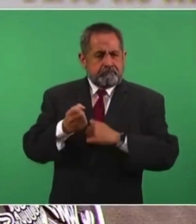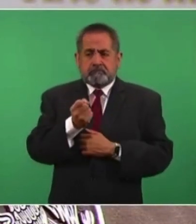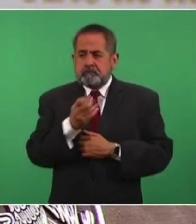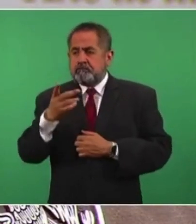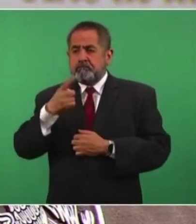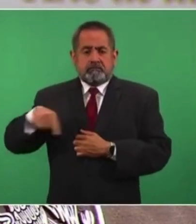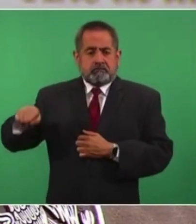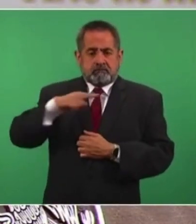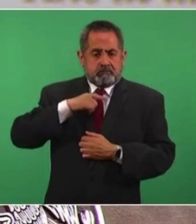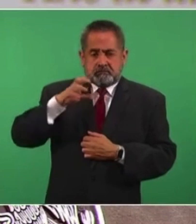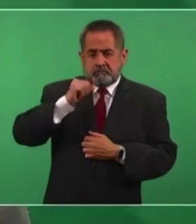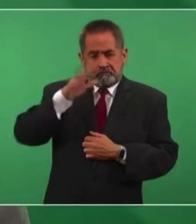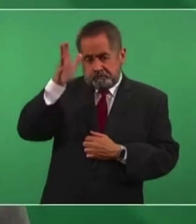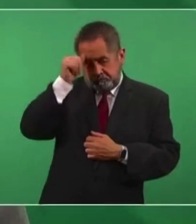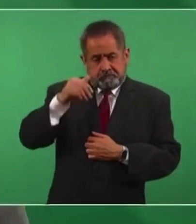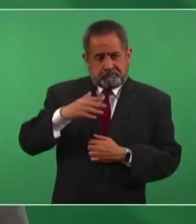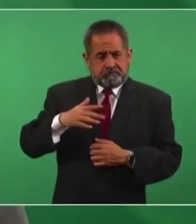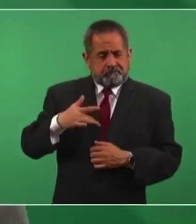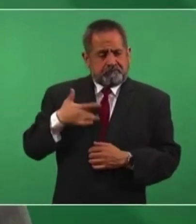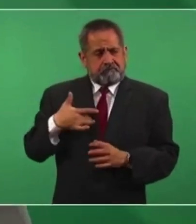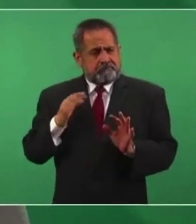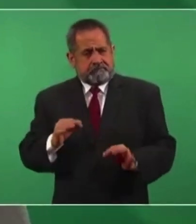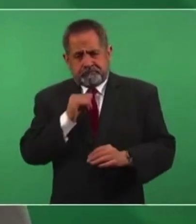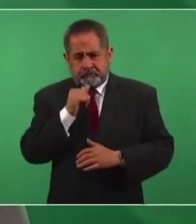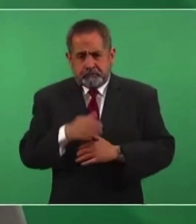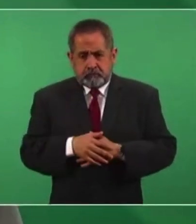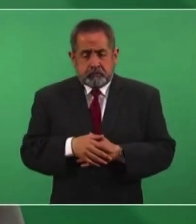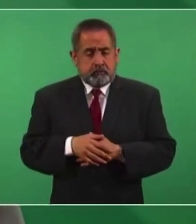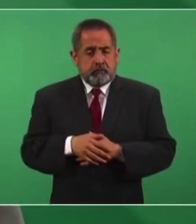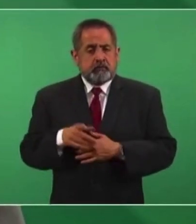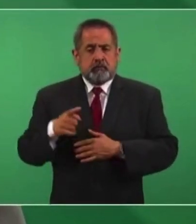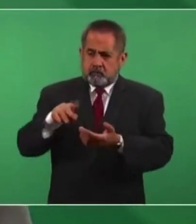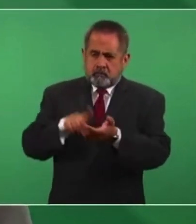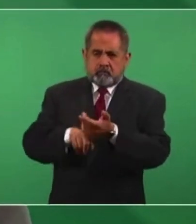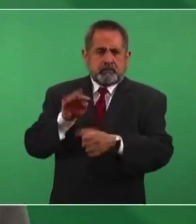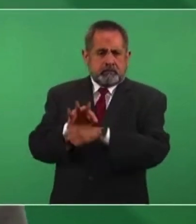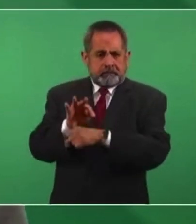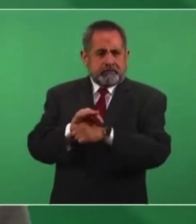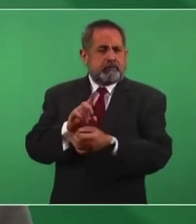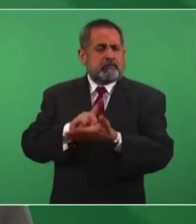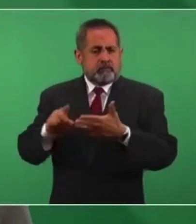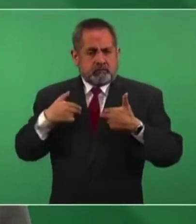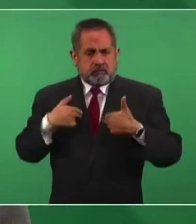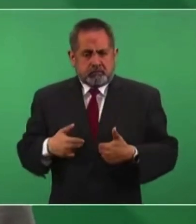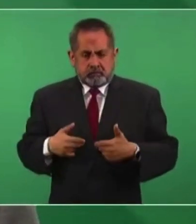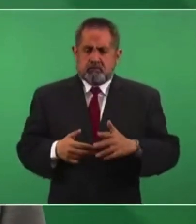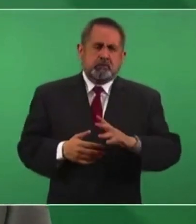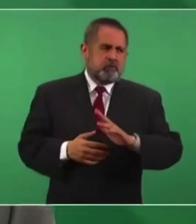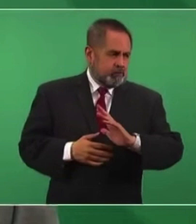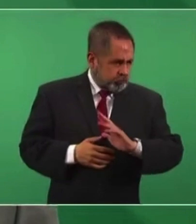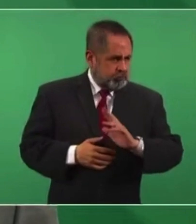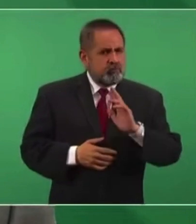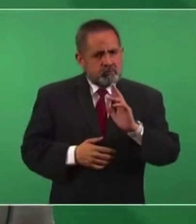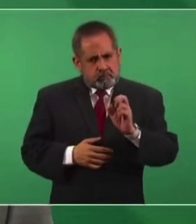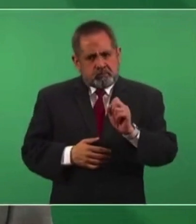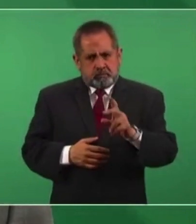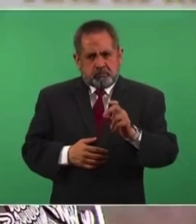satisfechos y son defensores de derechos humanos. Y les diría yo que